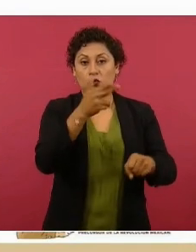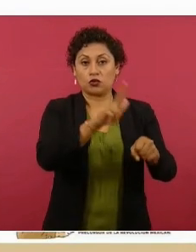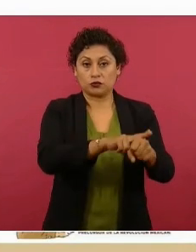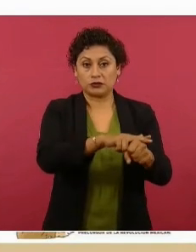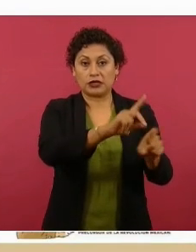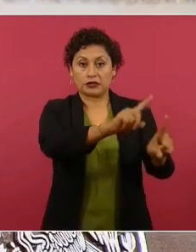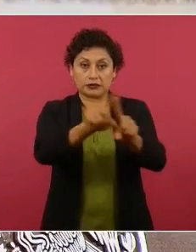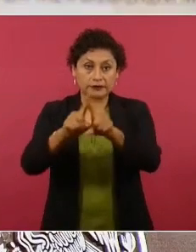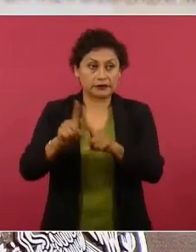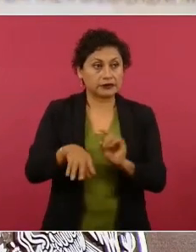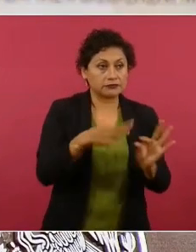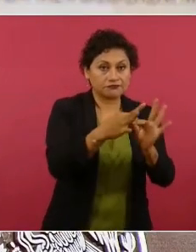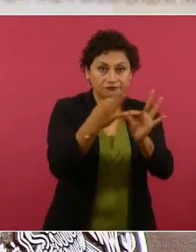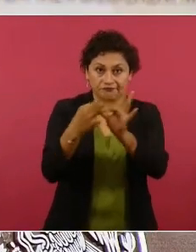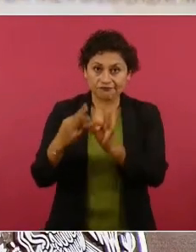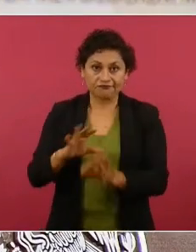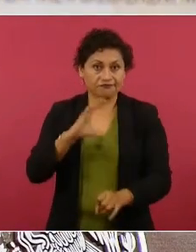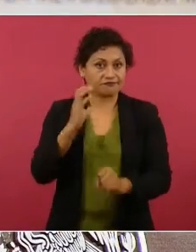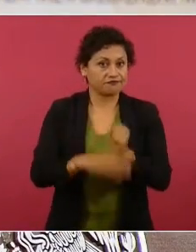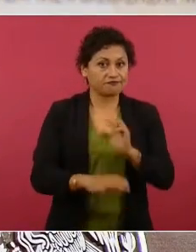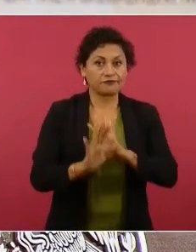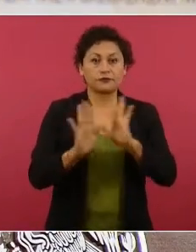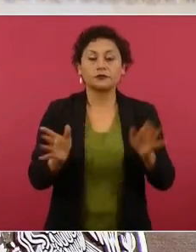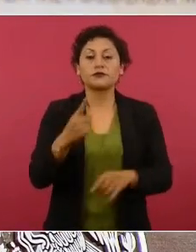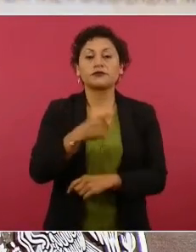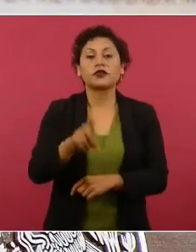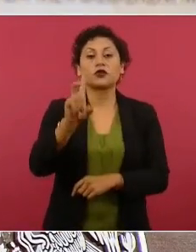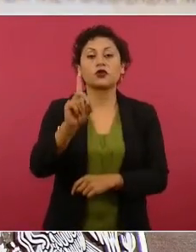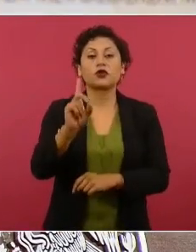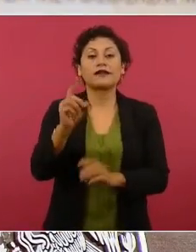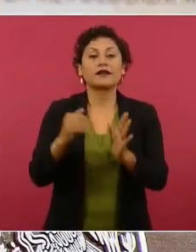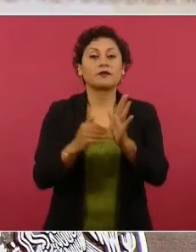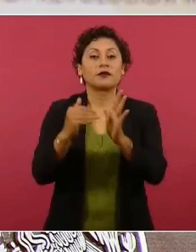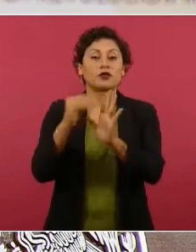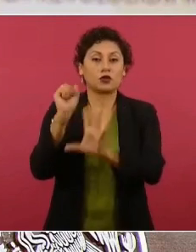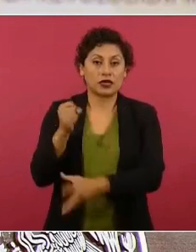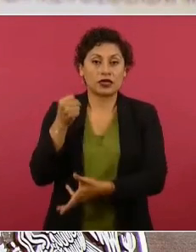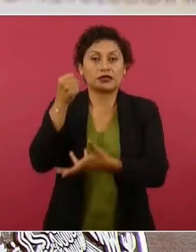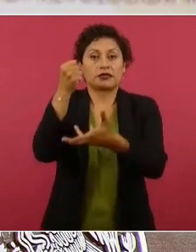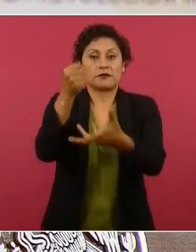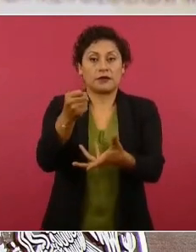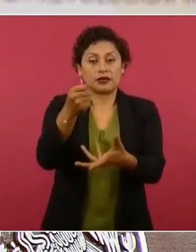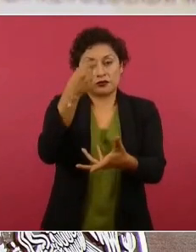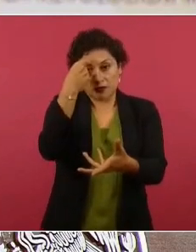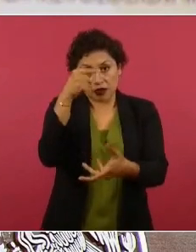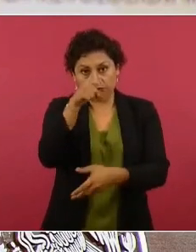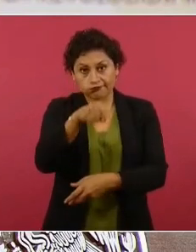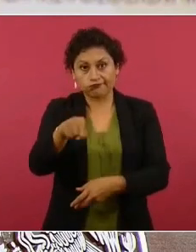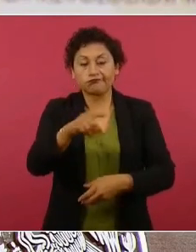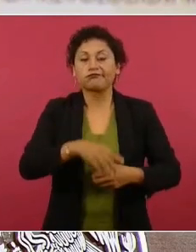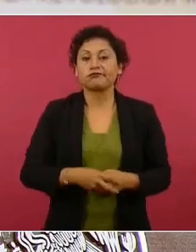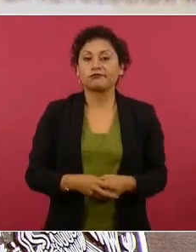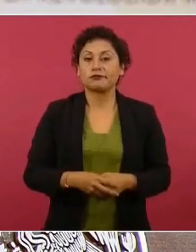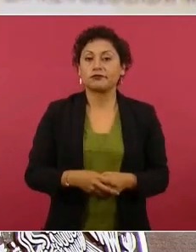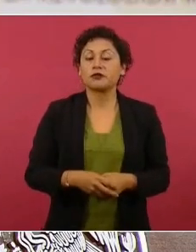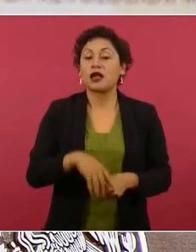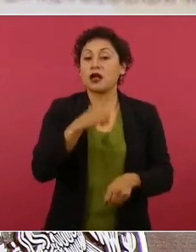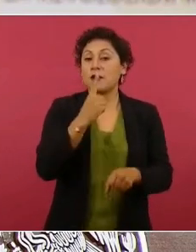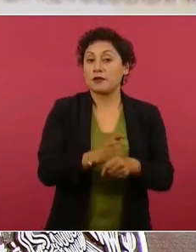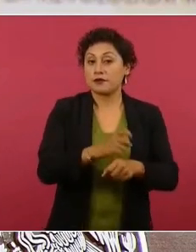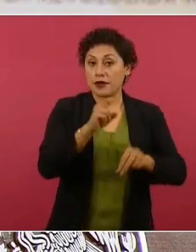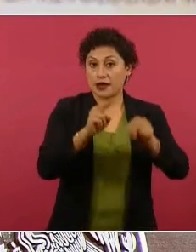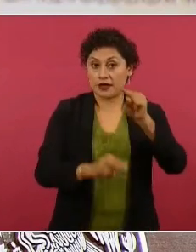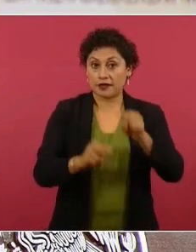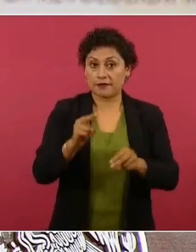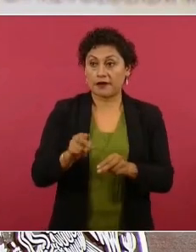al 100 por ciento en su rehabilitación, 130 millones de pesos es la inversión en su conjunto. Y el avance en el primer nivel por parte